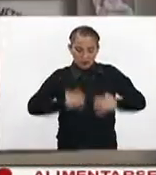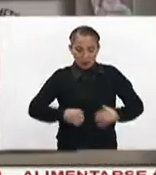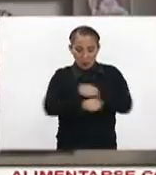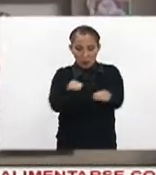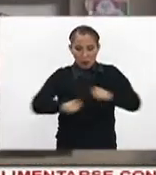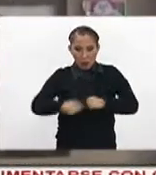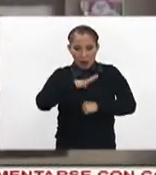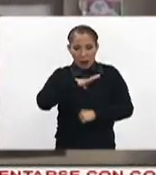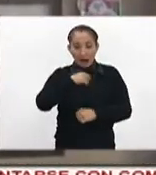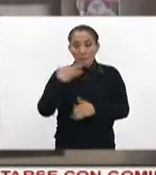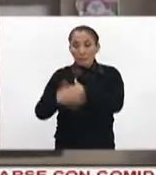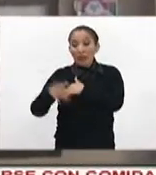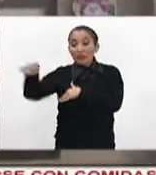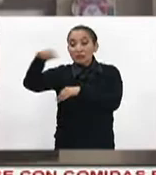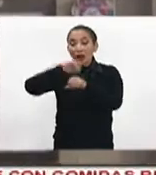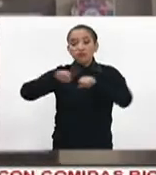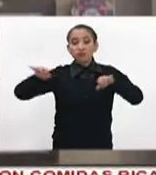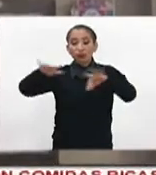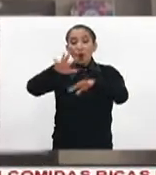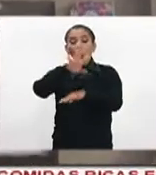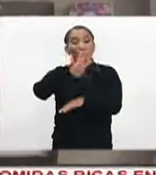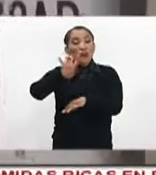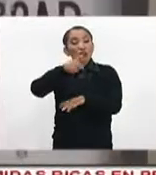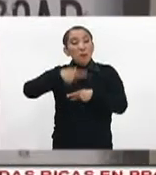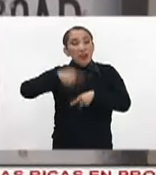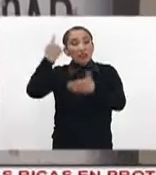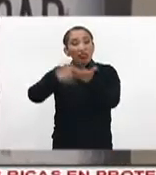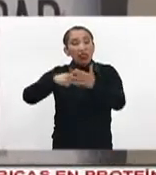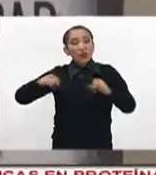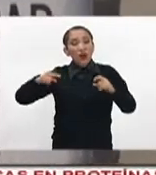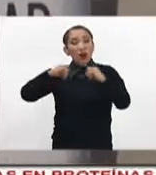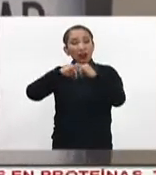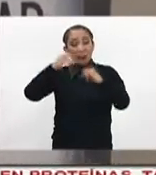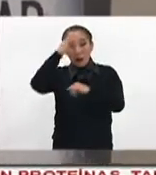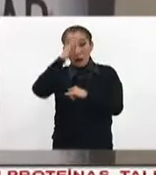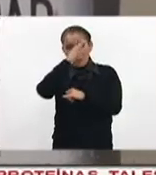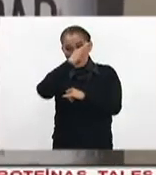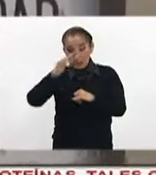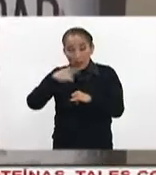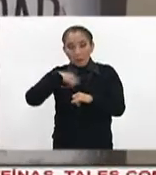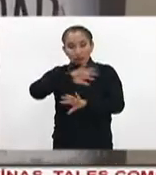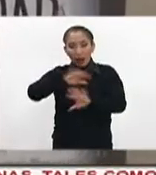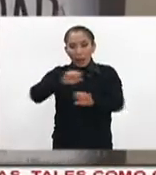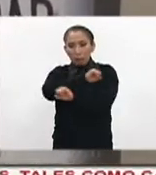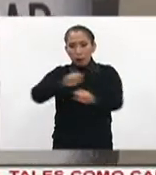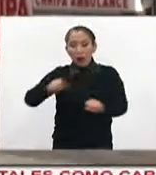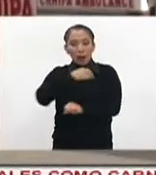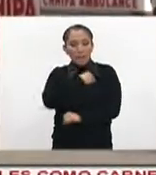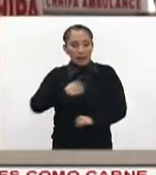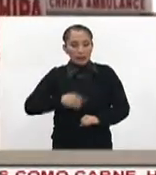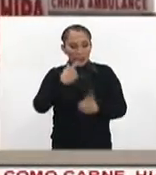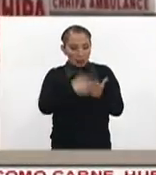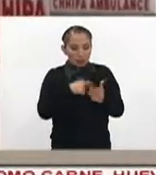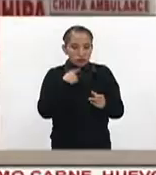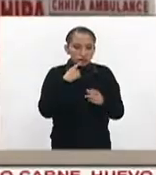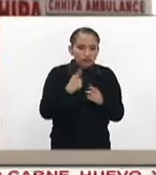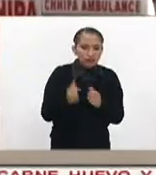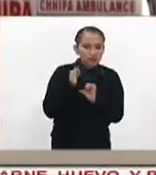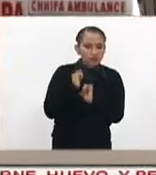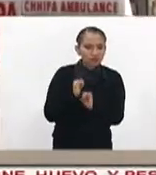explosivos mientras había 400 personas congregadas para la misa. Luego del atentado, el ministro de Interior,